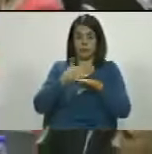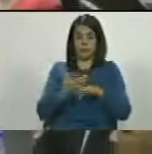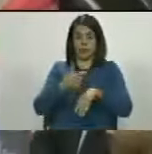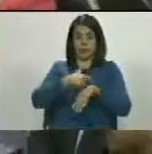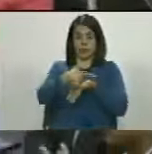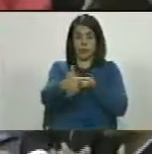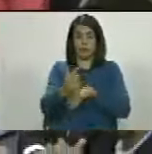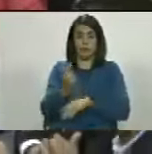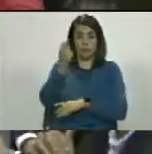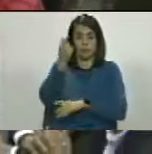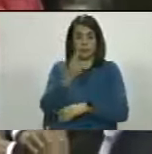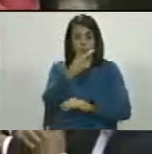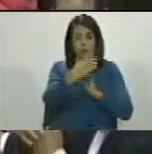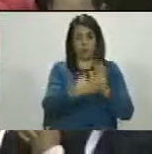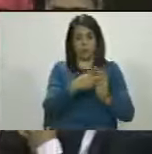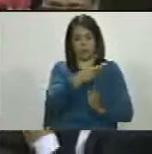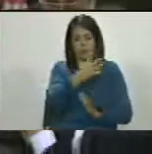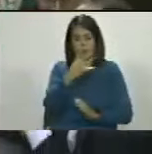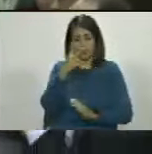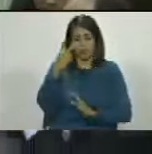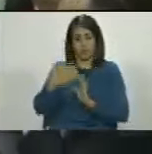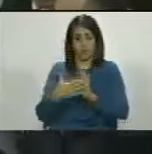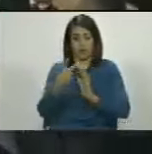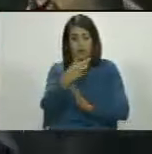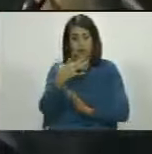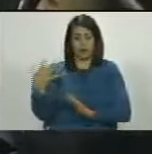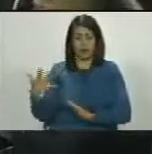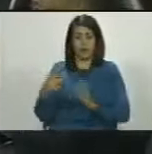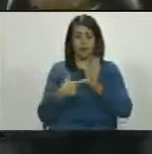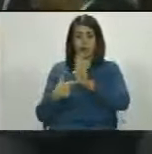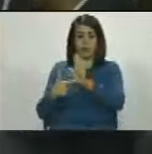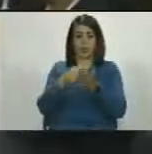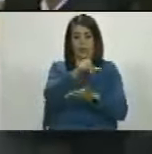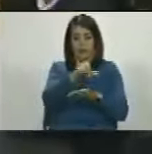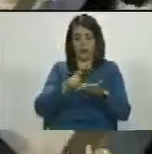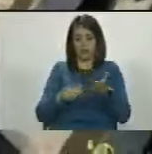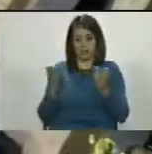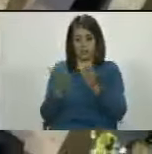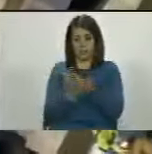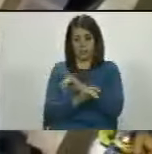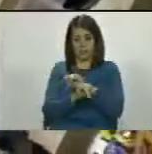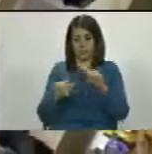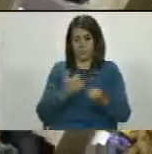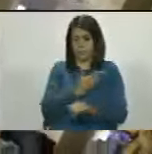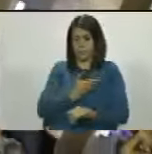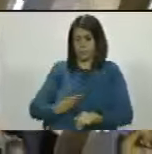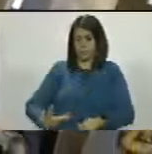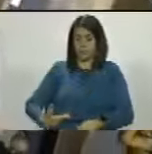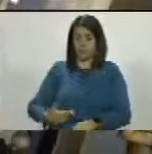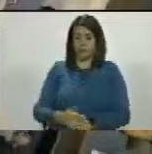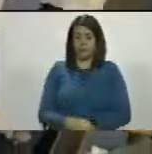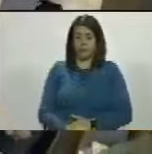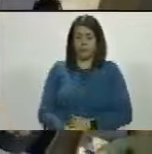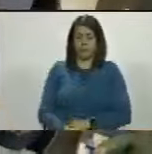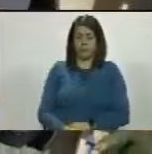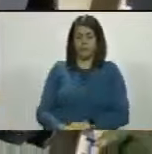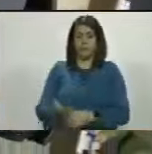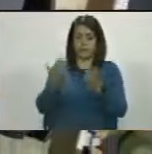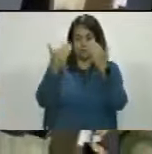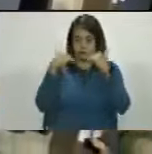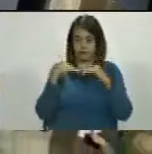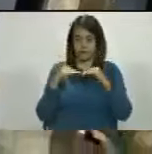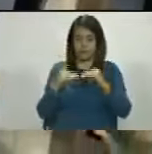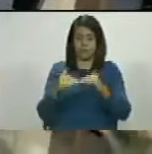el periodo legislativo 2024-2025, indicados en lista anexa. Es todo, ciudadano presidente. En cuenta.